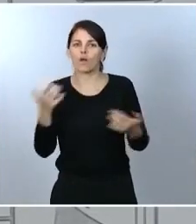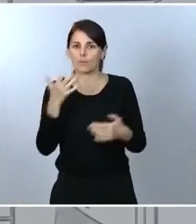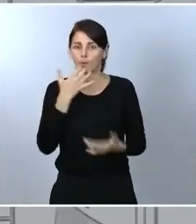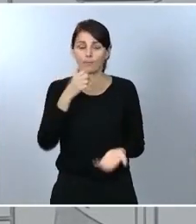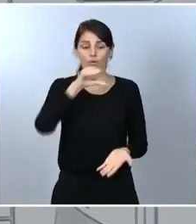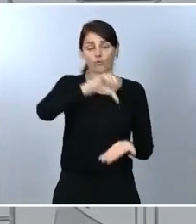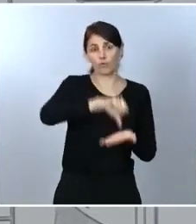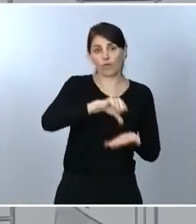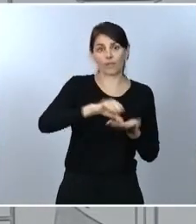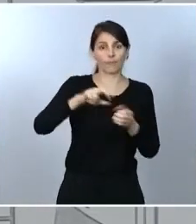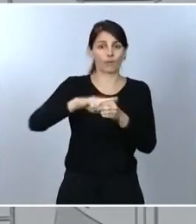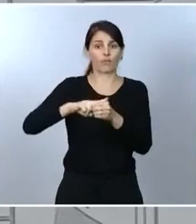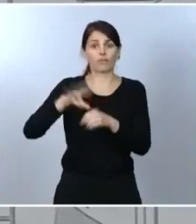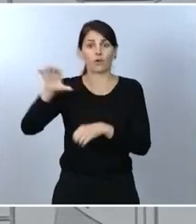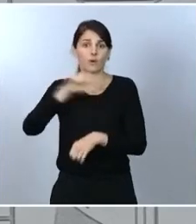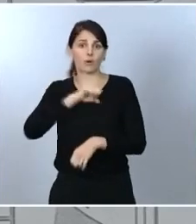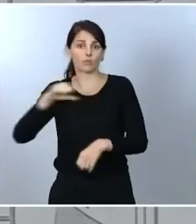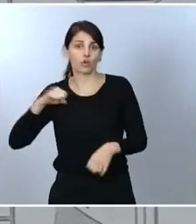o una comunidad.